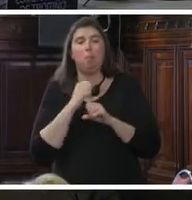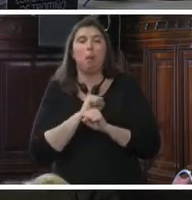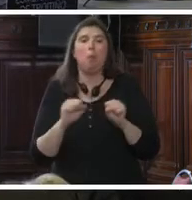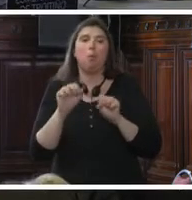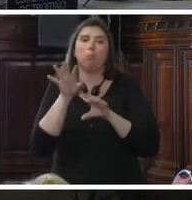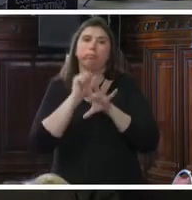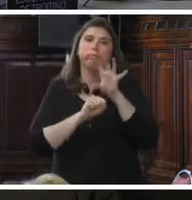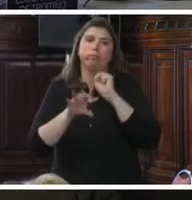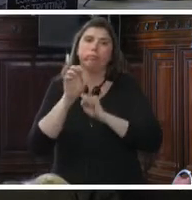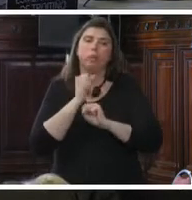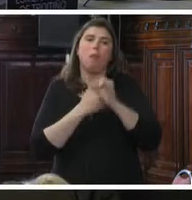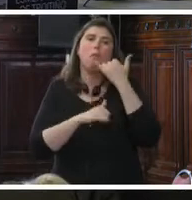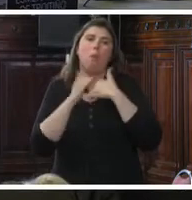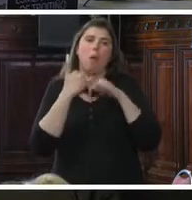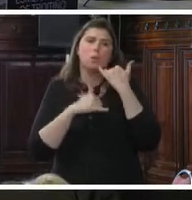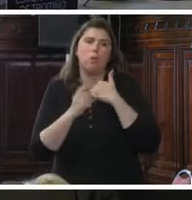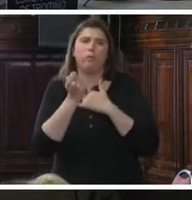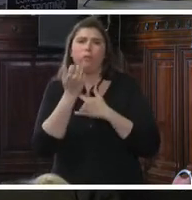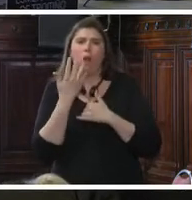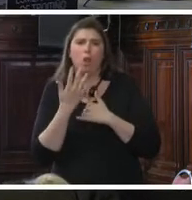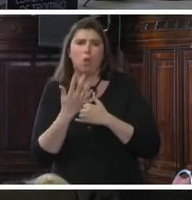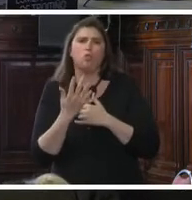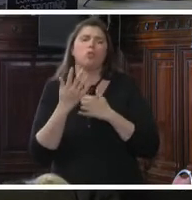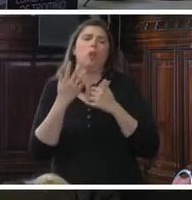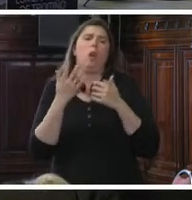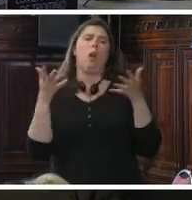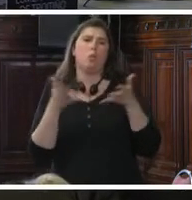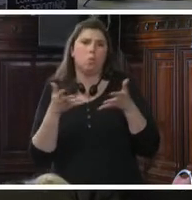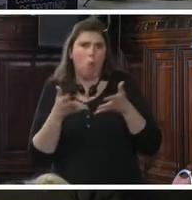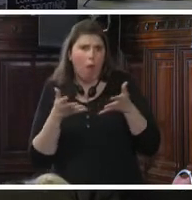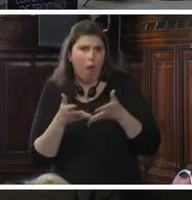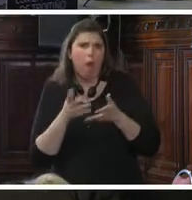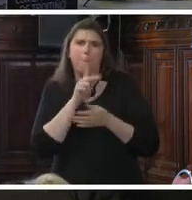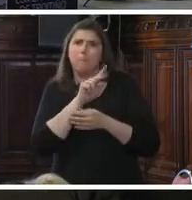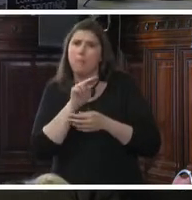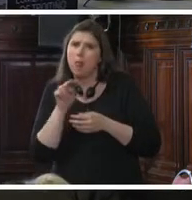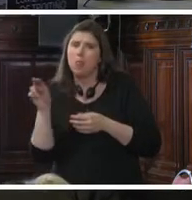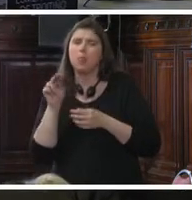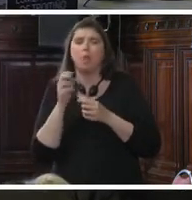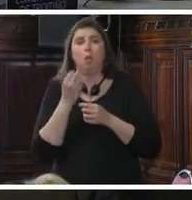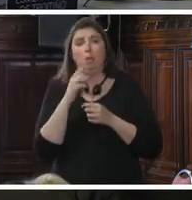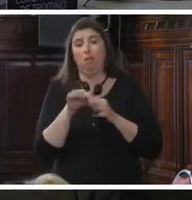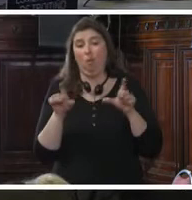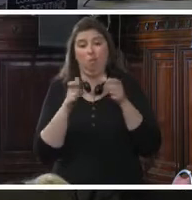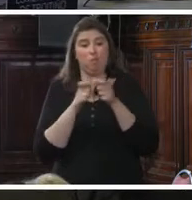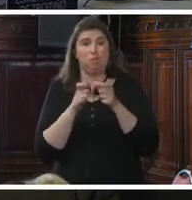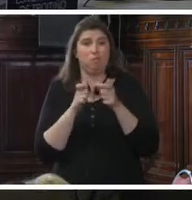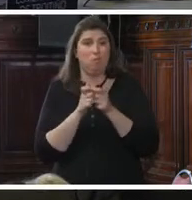valiosa, actualizada, permanente, que la Comisión necesita para